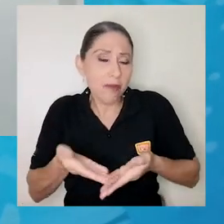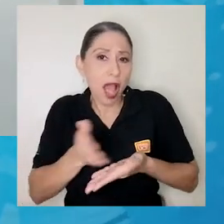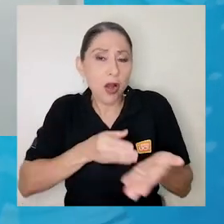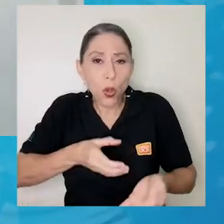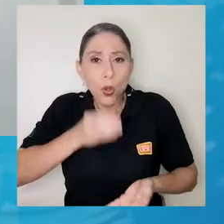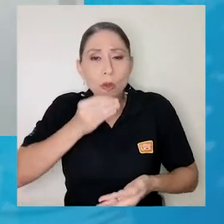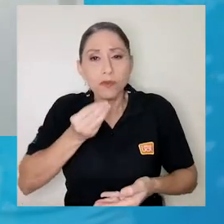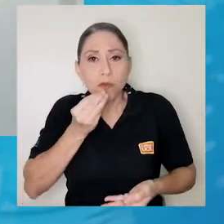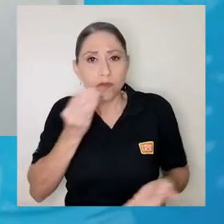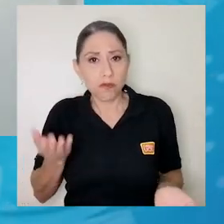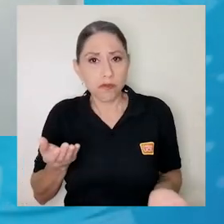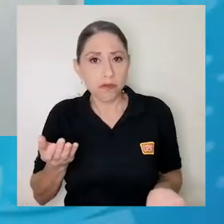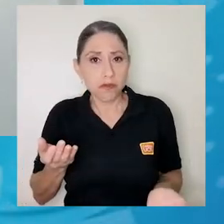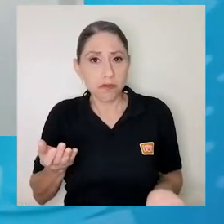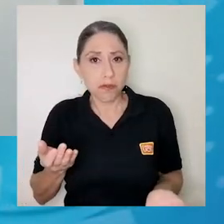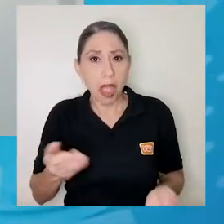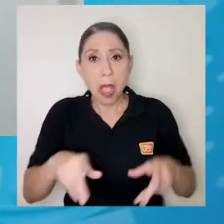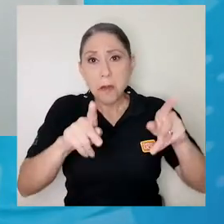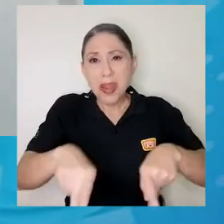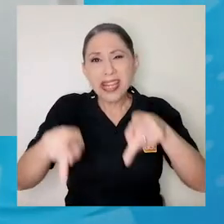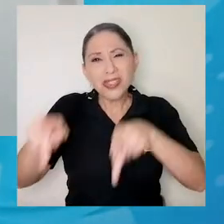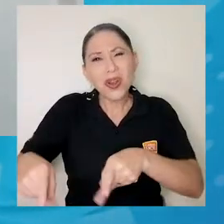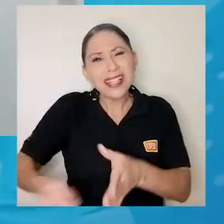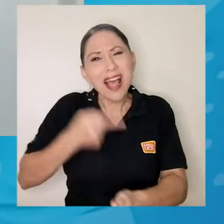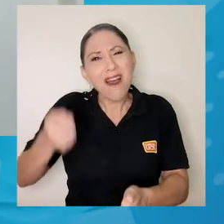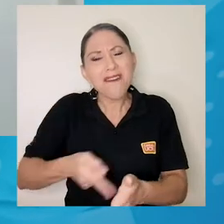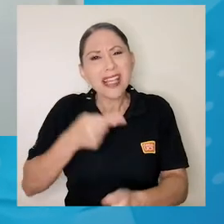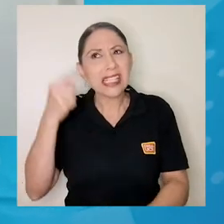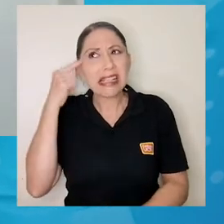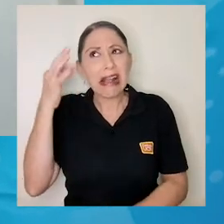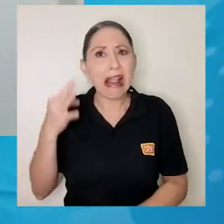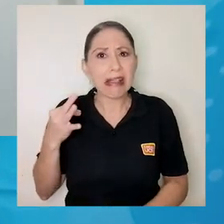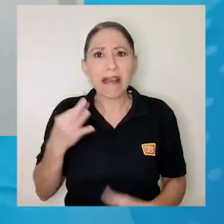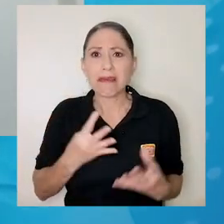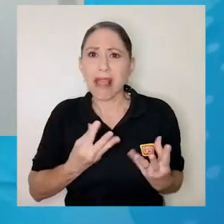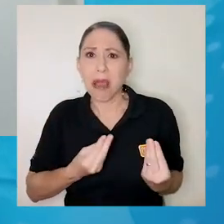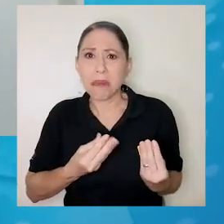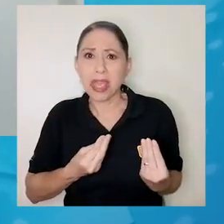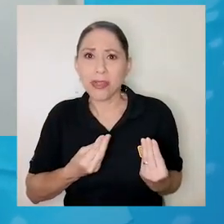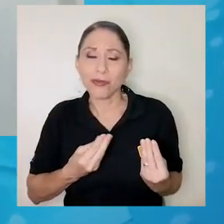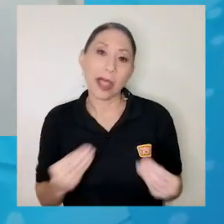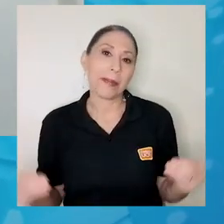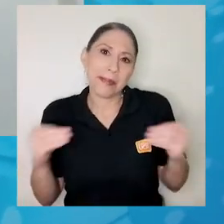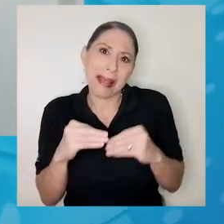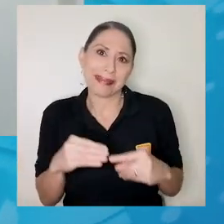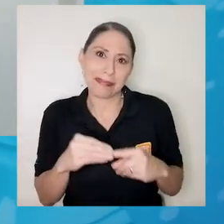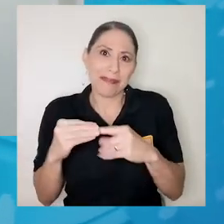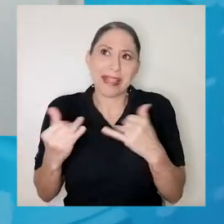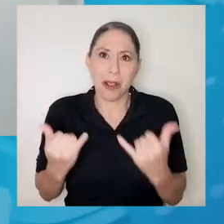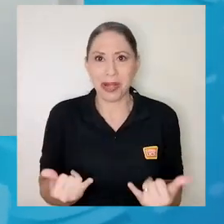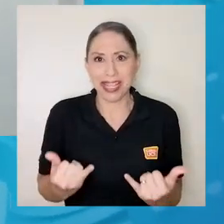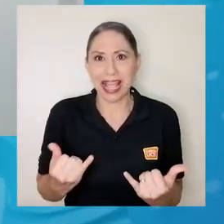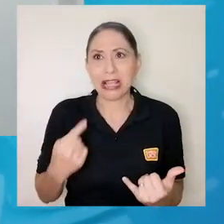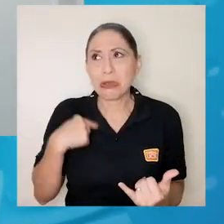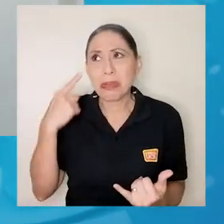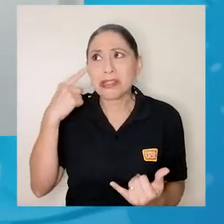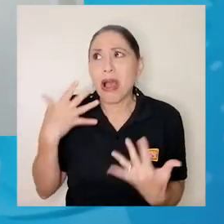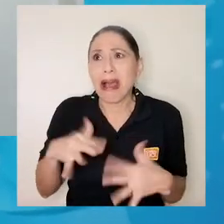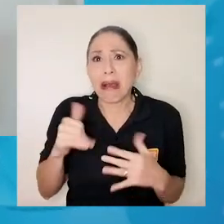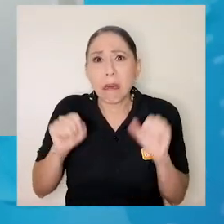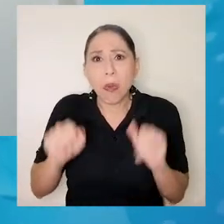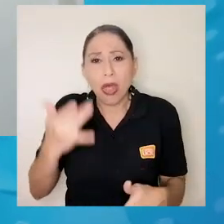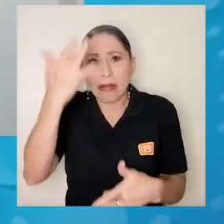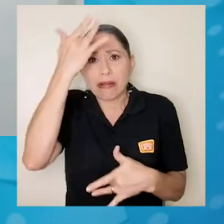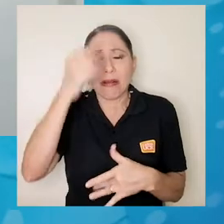refrigerio. Las personas muchas veces piensan que da miedo, bueno, además ahorita por la situación que está viviendo, de que puedo